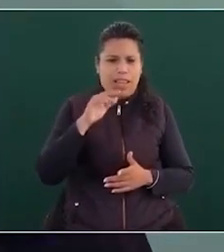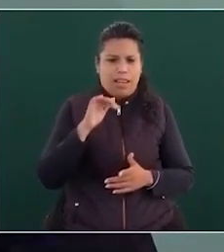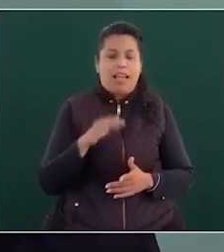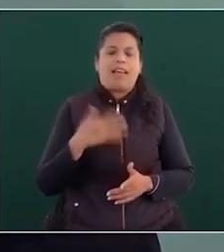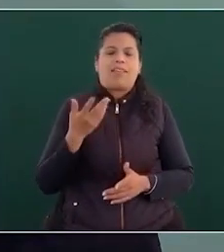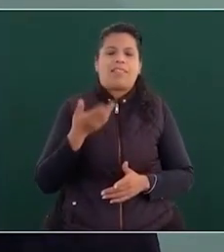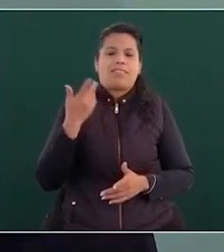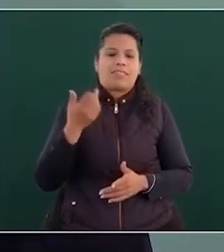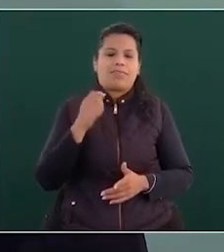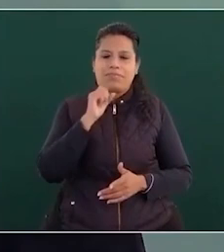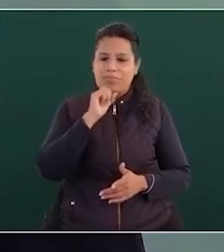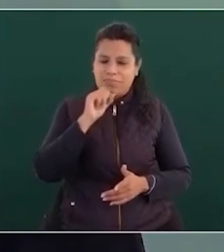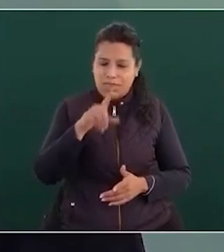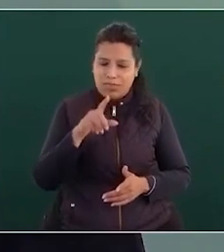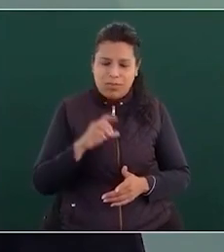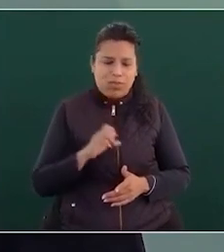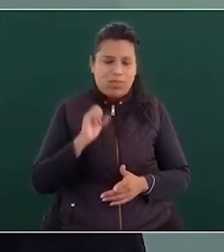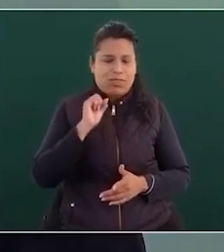Gortari